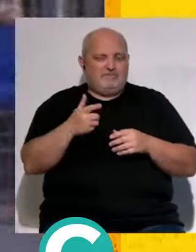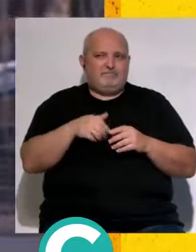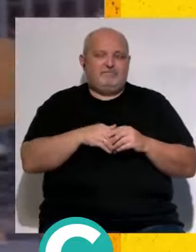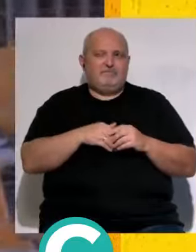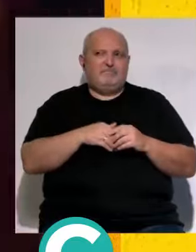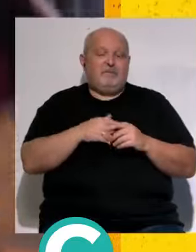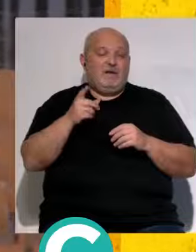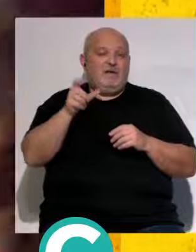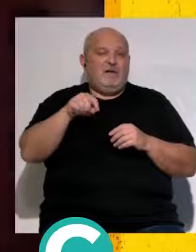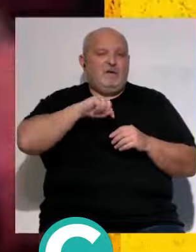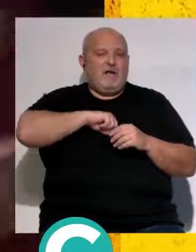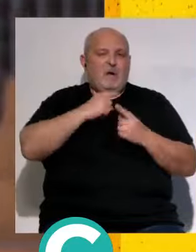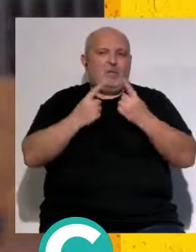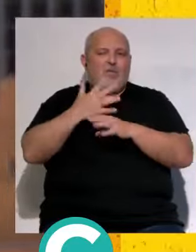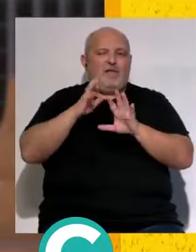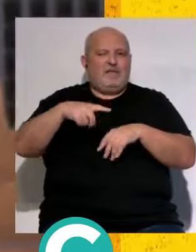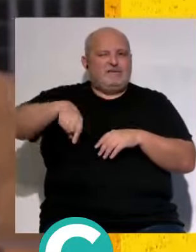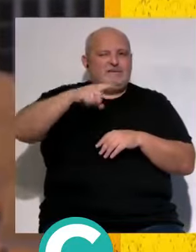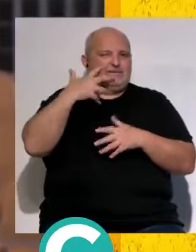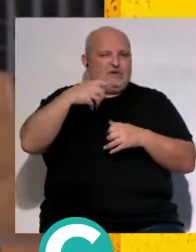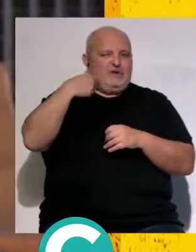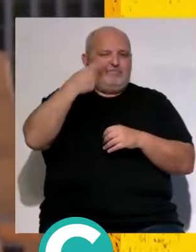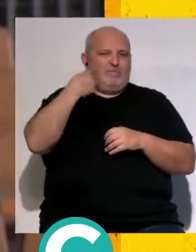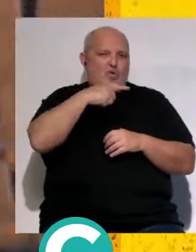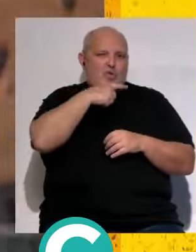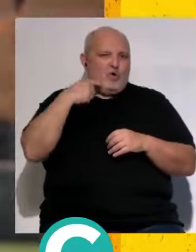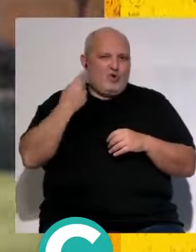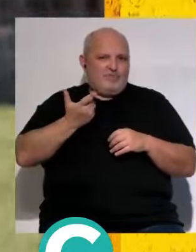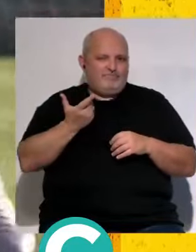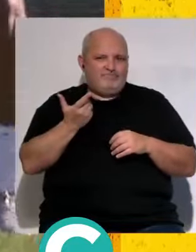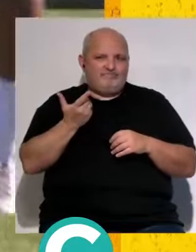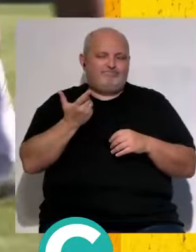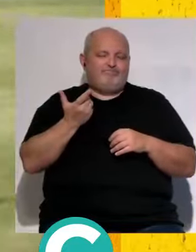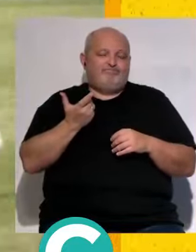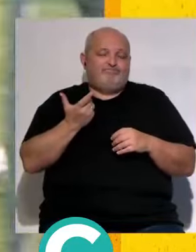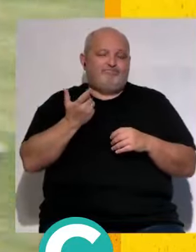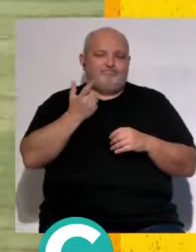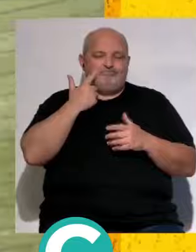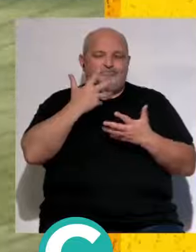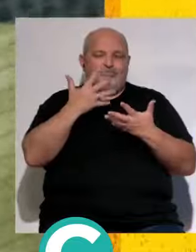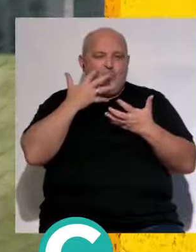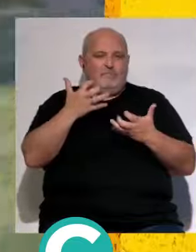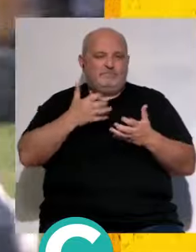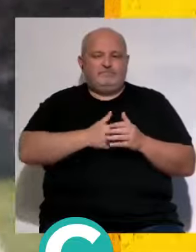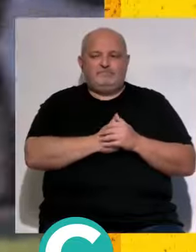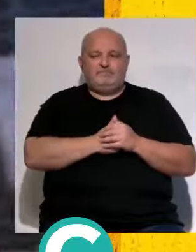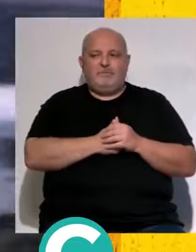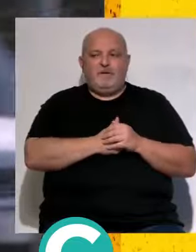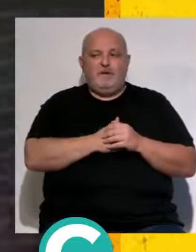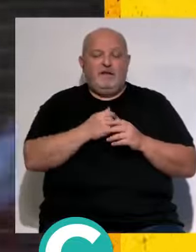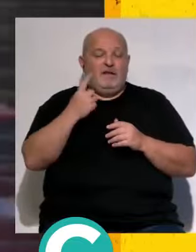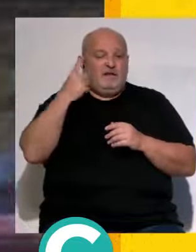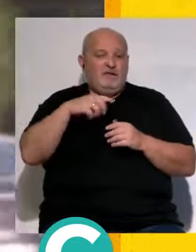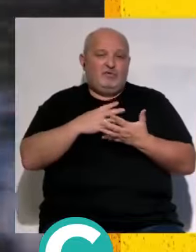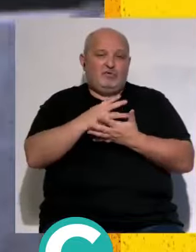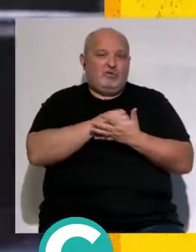verdad que es un futbolista que siente siente bastante la camiseta y lo vive con mucha pasión y bueno sé que a